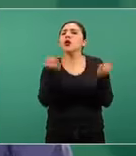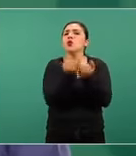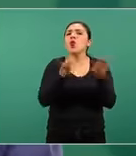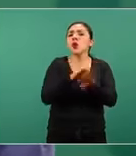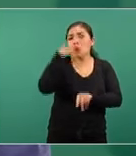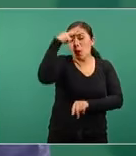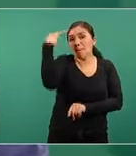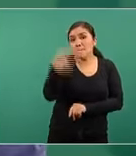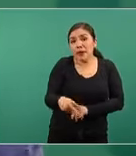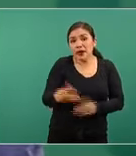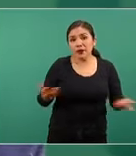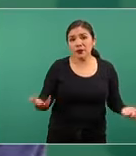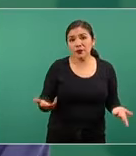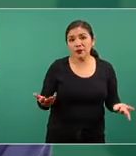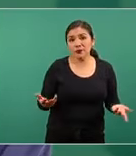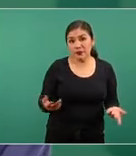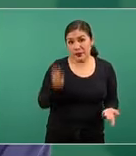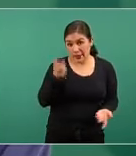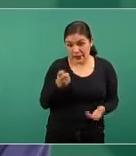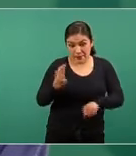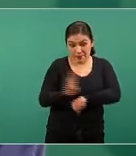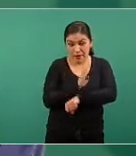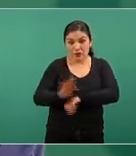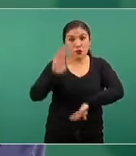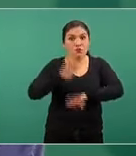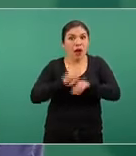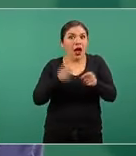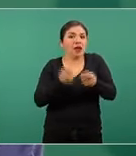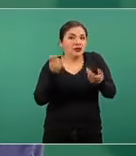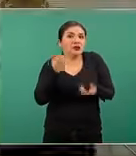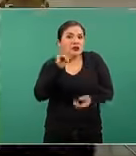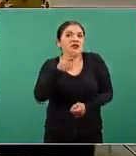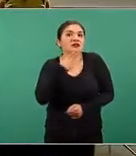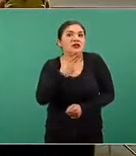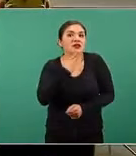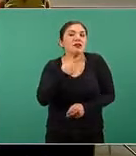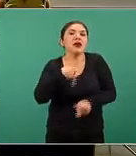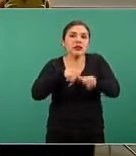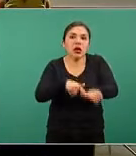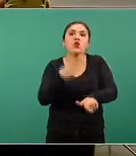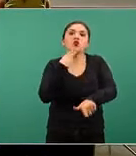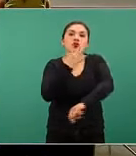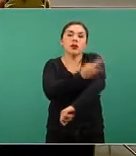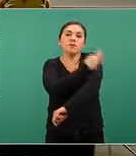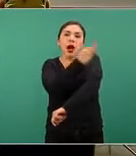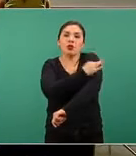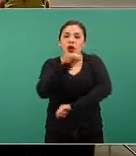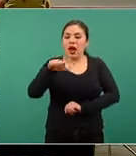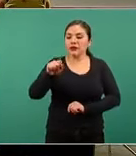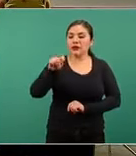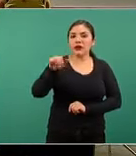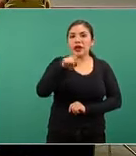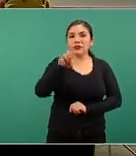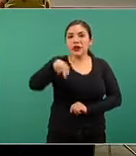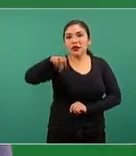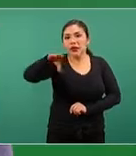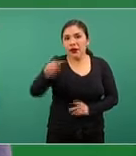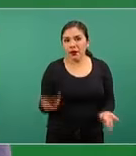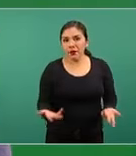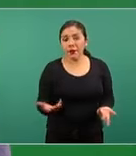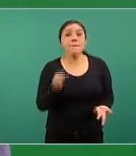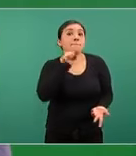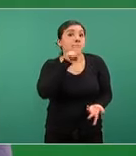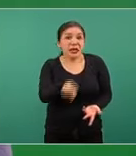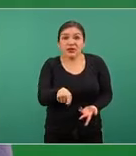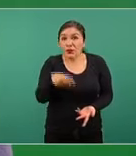considerando que el beneficio es muy amplio y es conveniente seguir utilizando la vacuna de AstraZeneca entonces lo